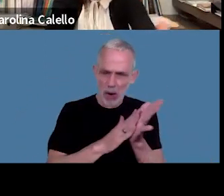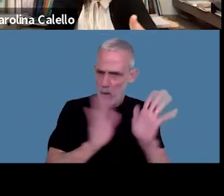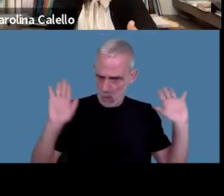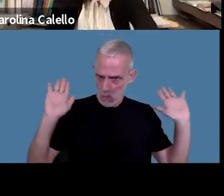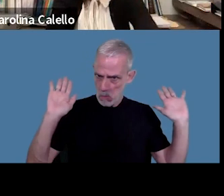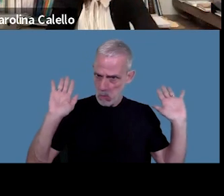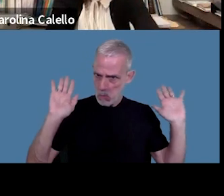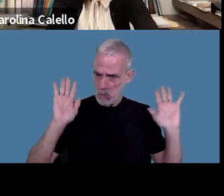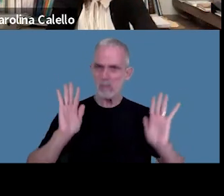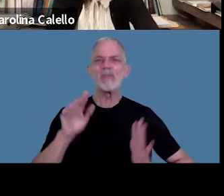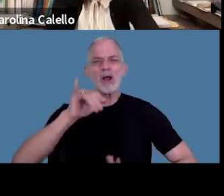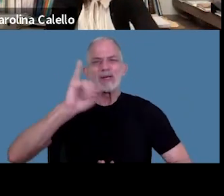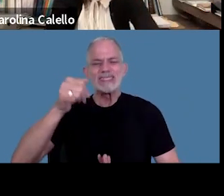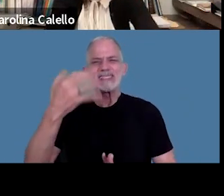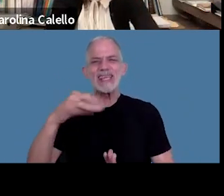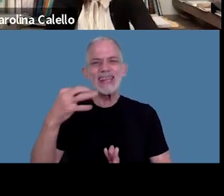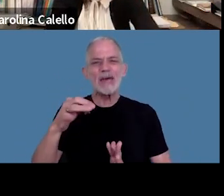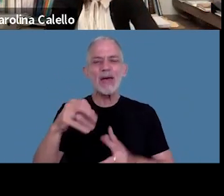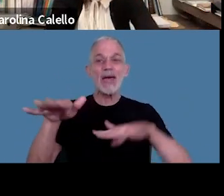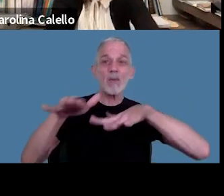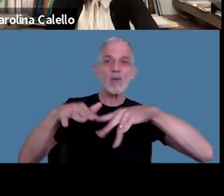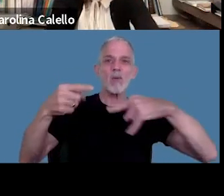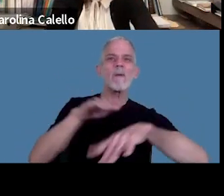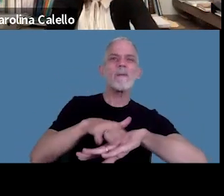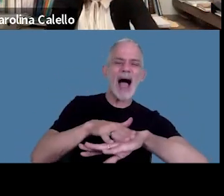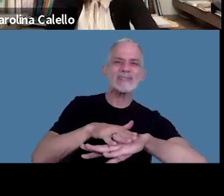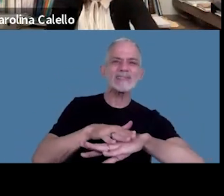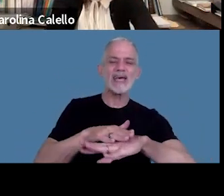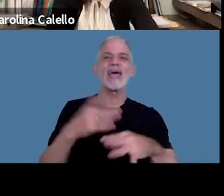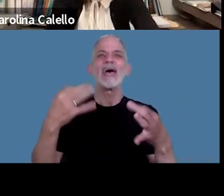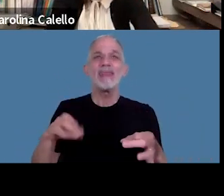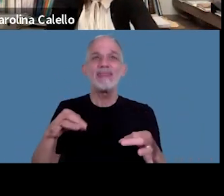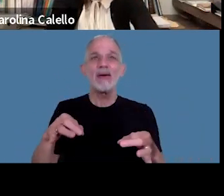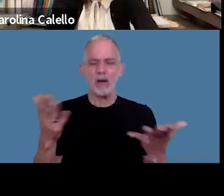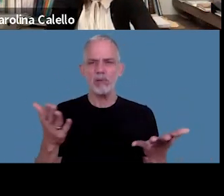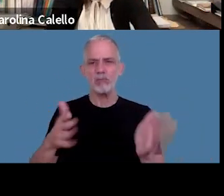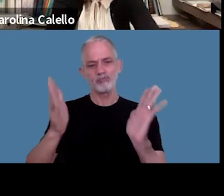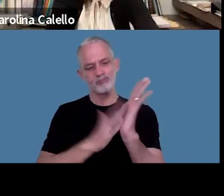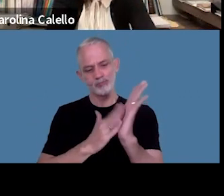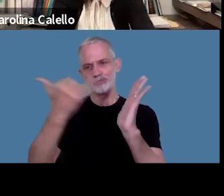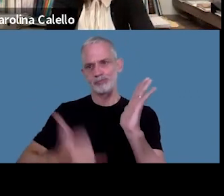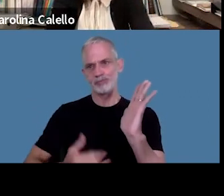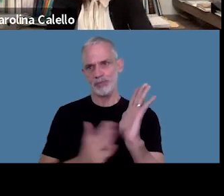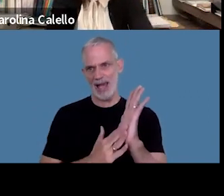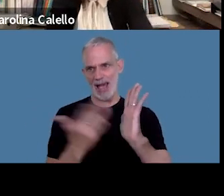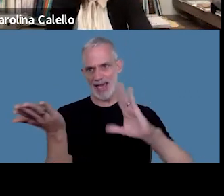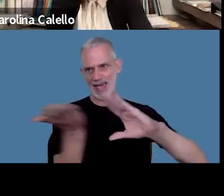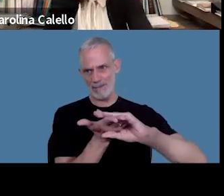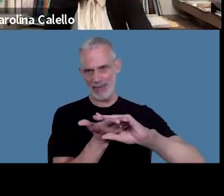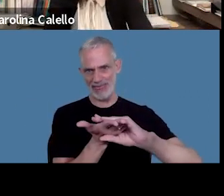inferido pero si el hecho base o el hecho inferente tiene que estar debidamente acreditado